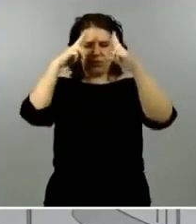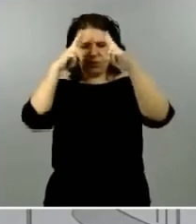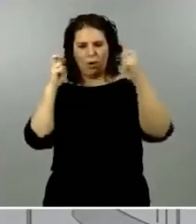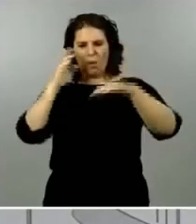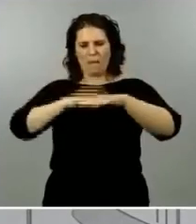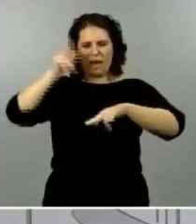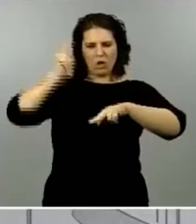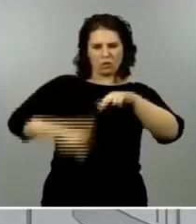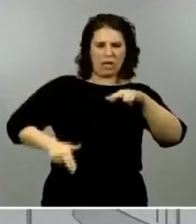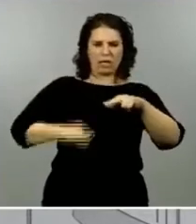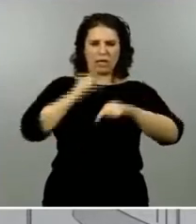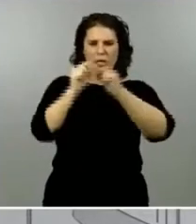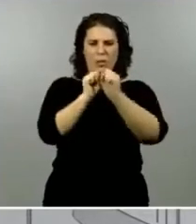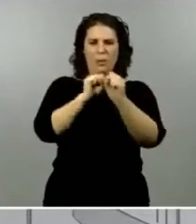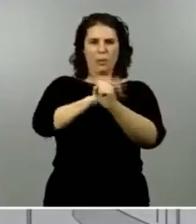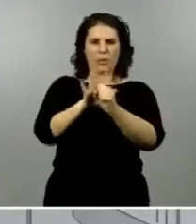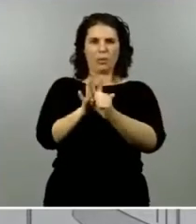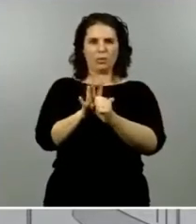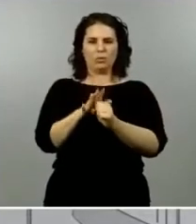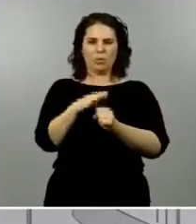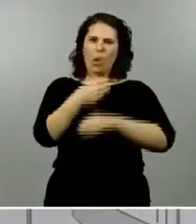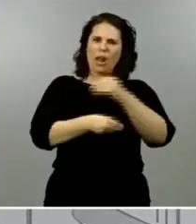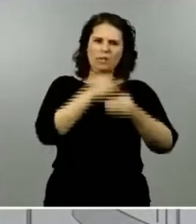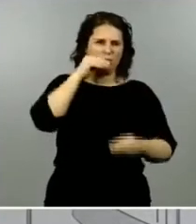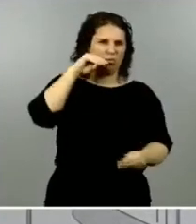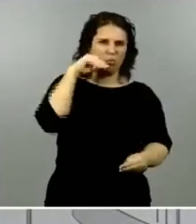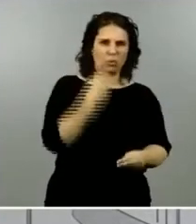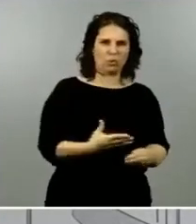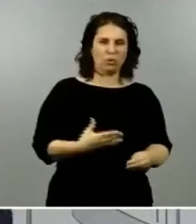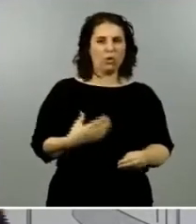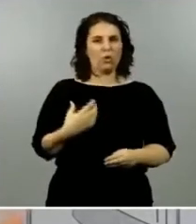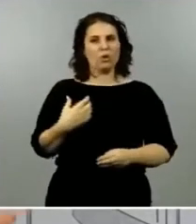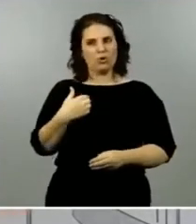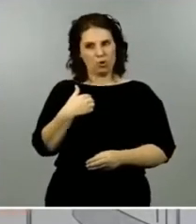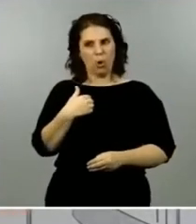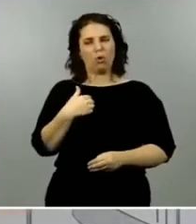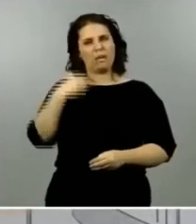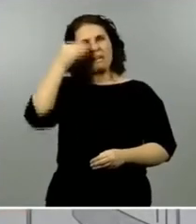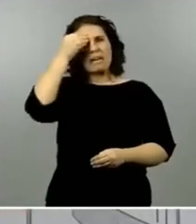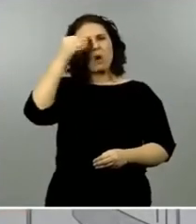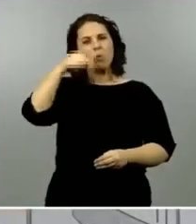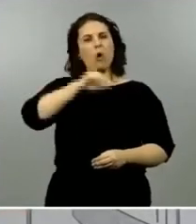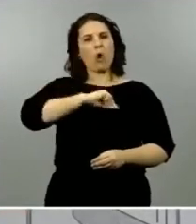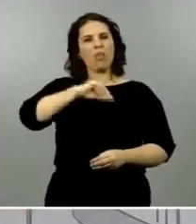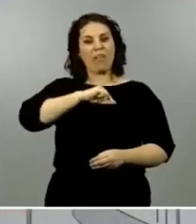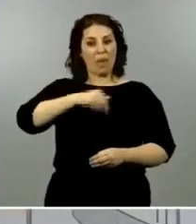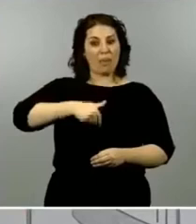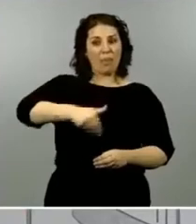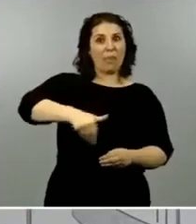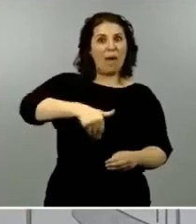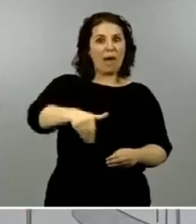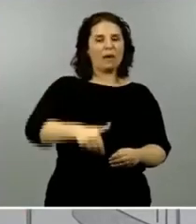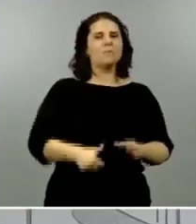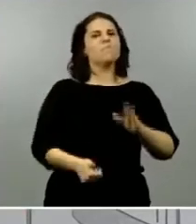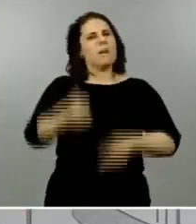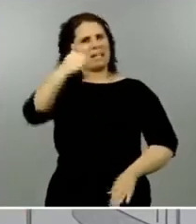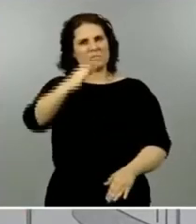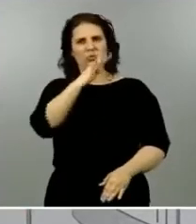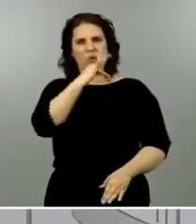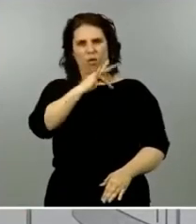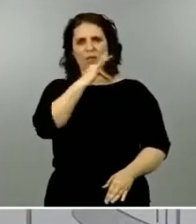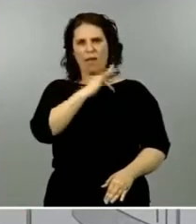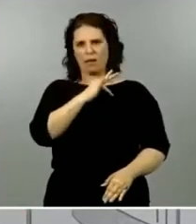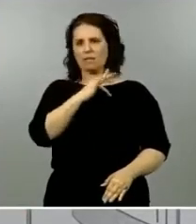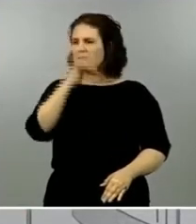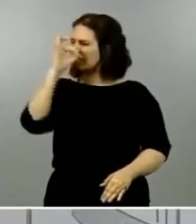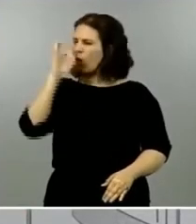no dudo de que en estas grandes urbes esa conciencia además hasta incluso estará más será más elevada como consecuencia de que efectivamente